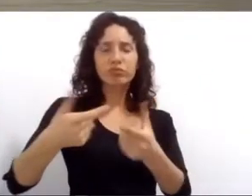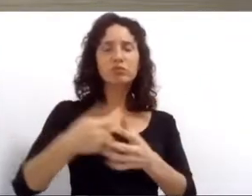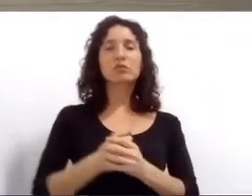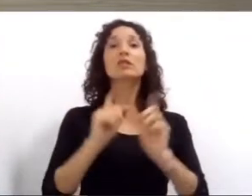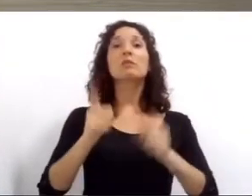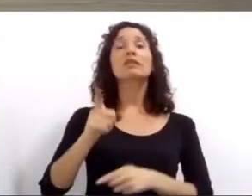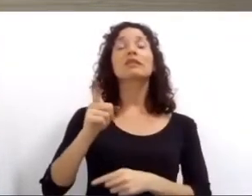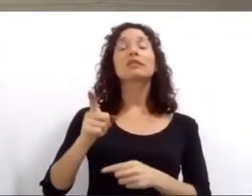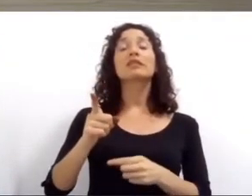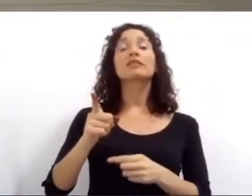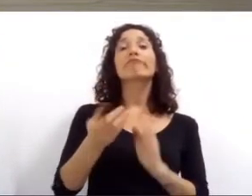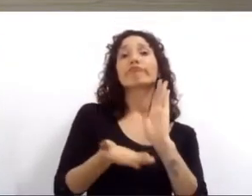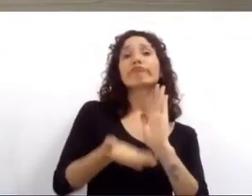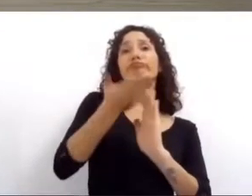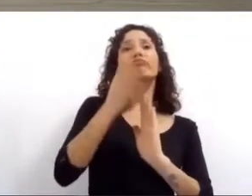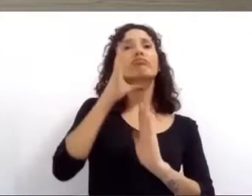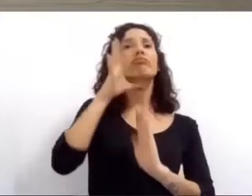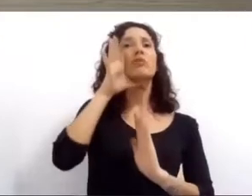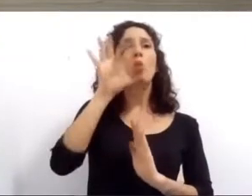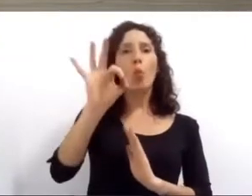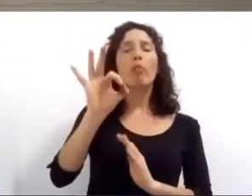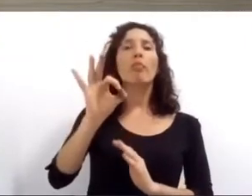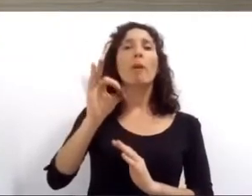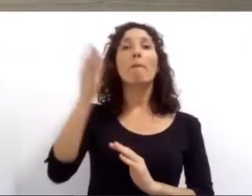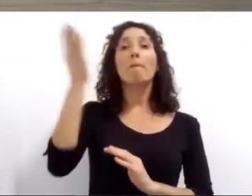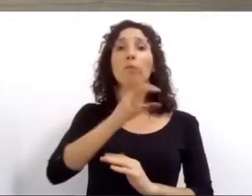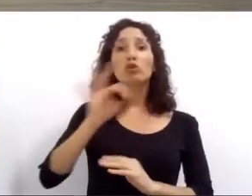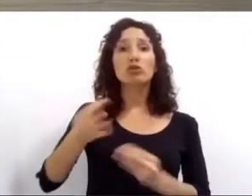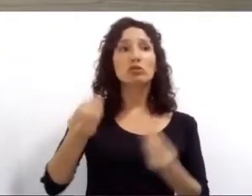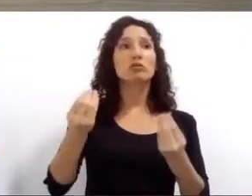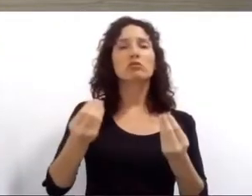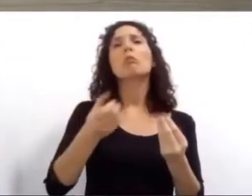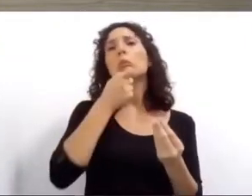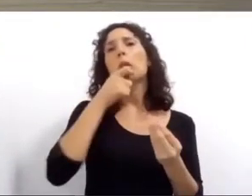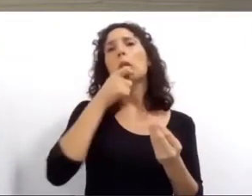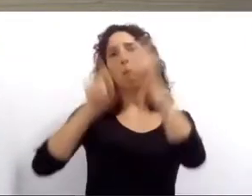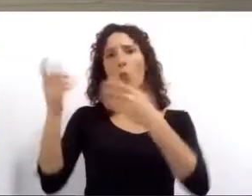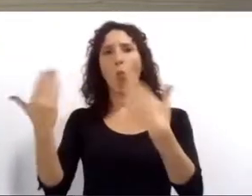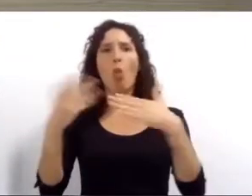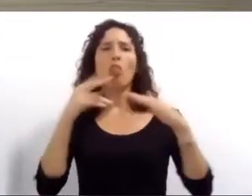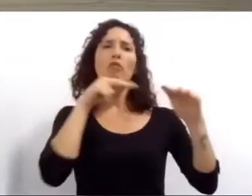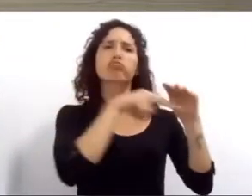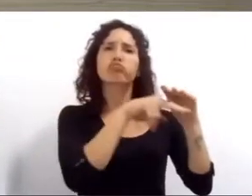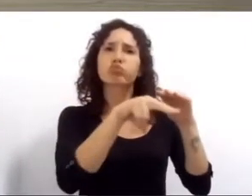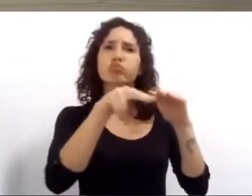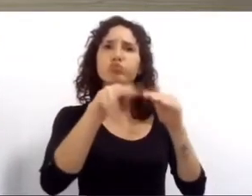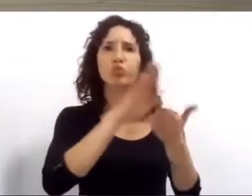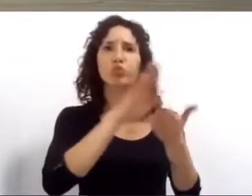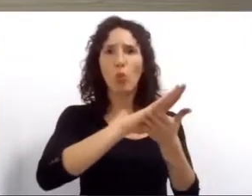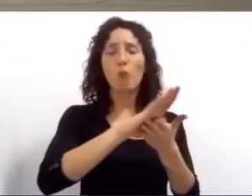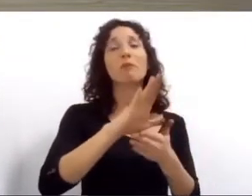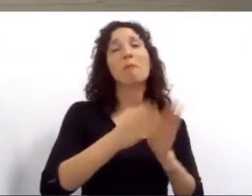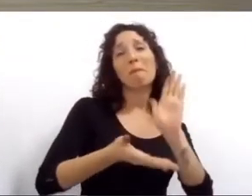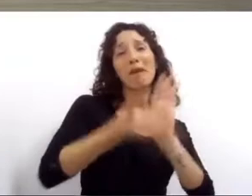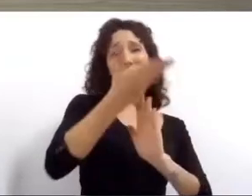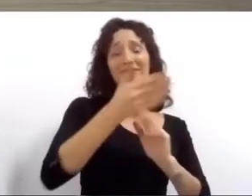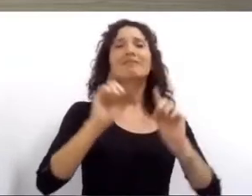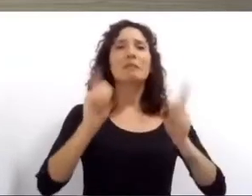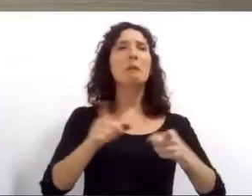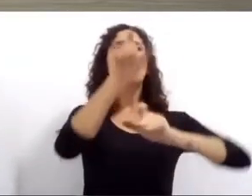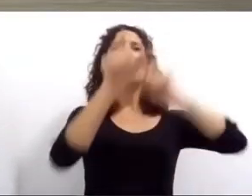un 50% el número de camas críticas del sistema público y fortalecimos a los equipos reordenando al personal municipal desde